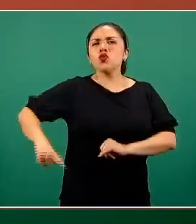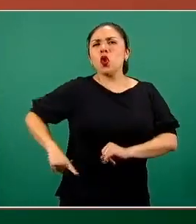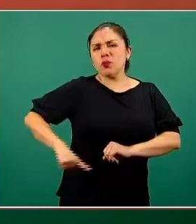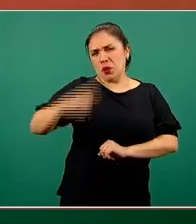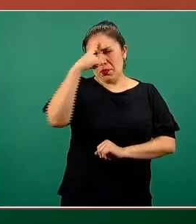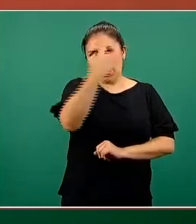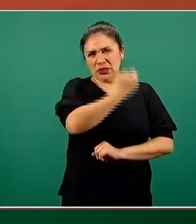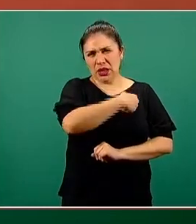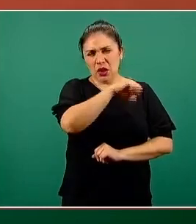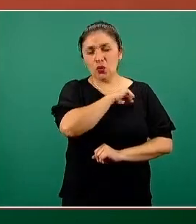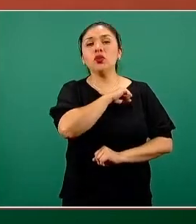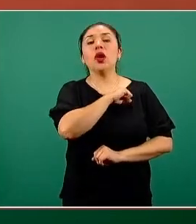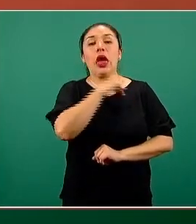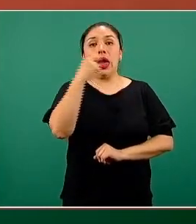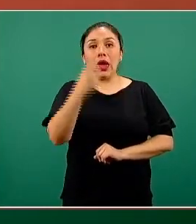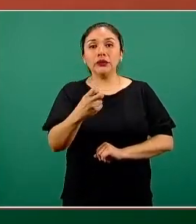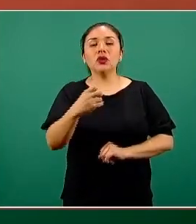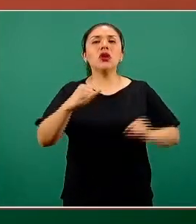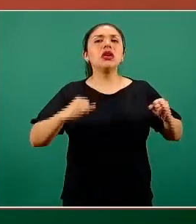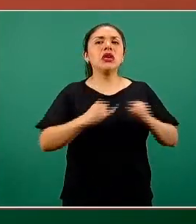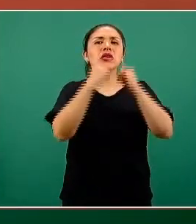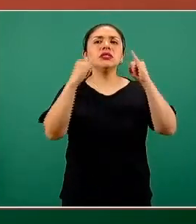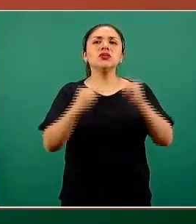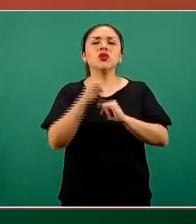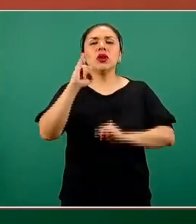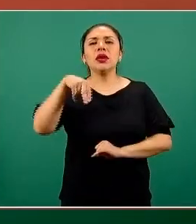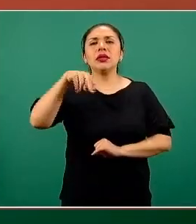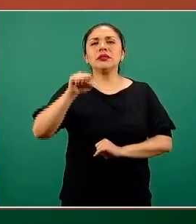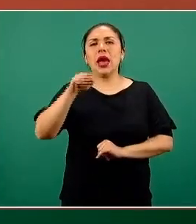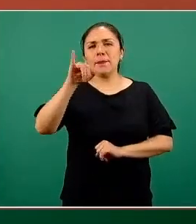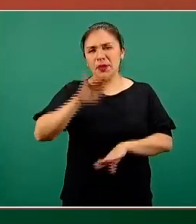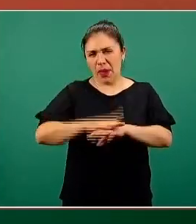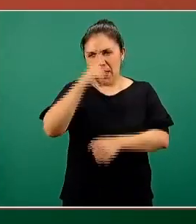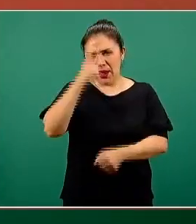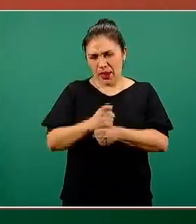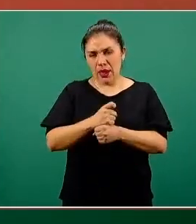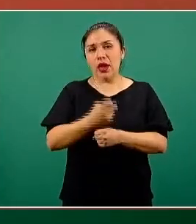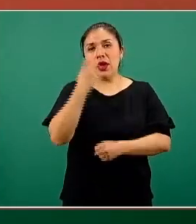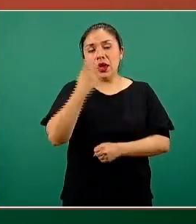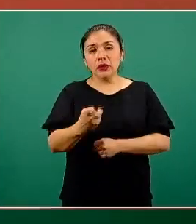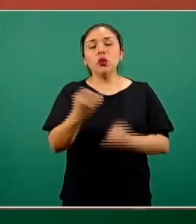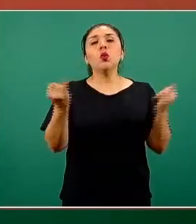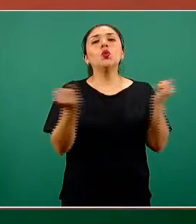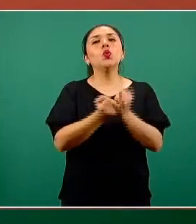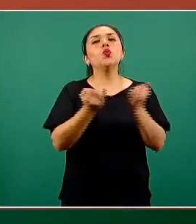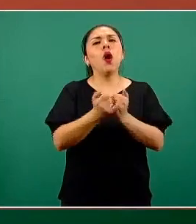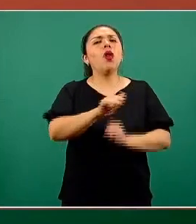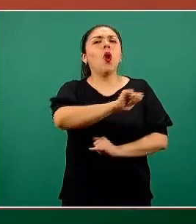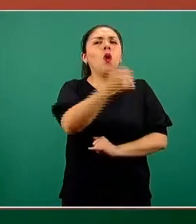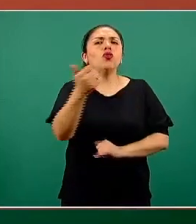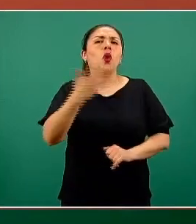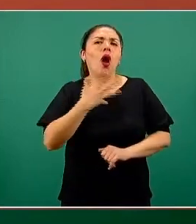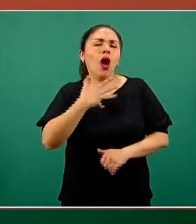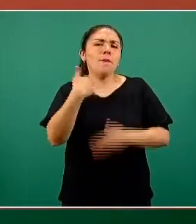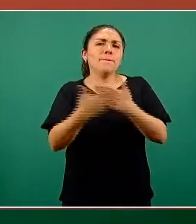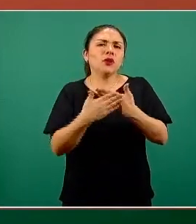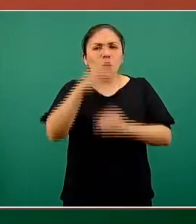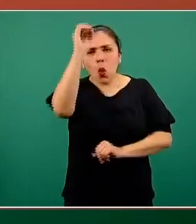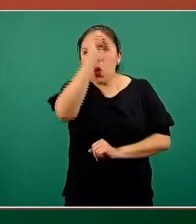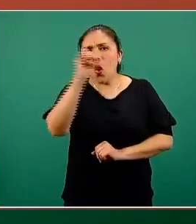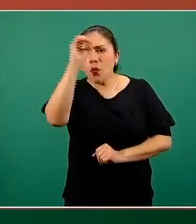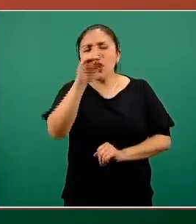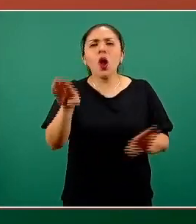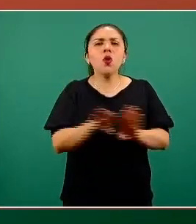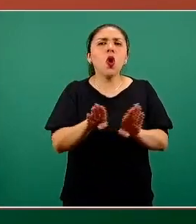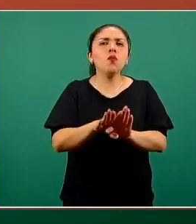salud, de los institutos nacionales de salud mayormente, y algunos de ellos estarán opinando respecto